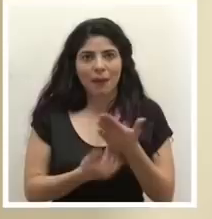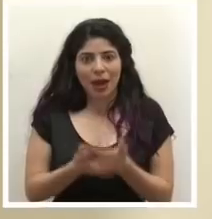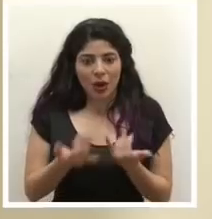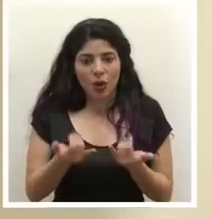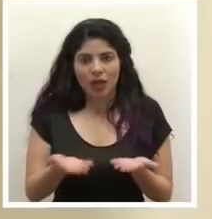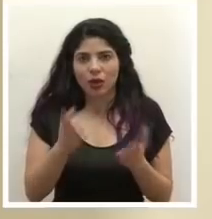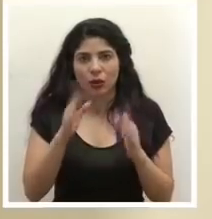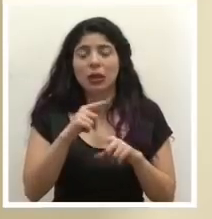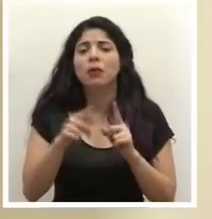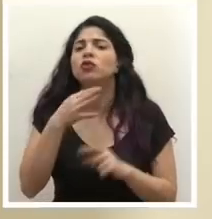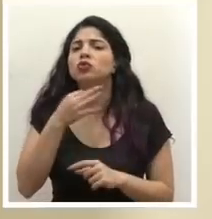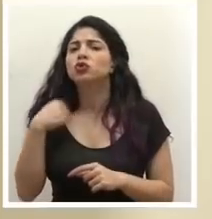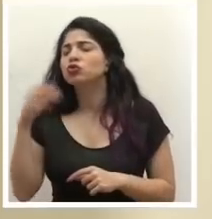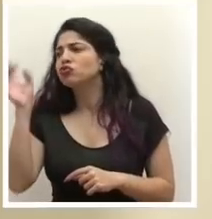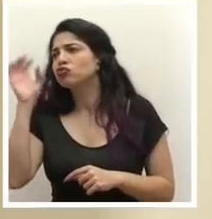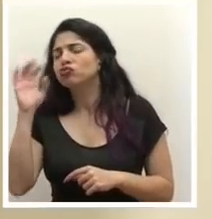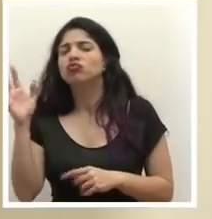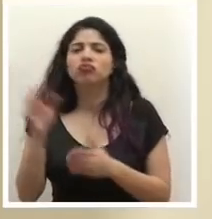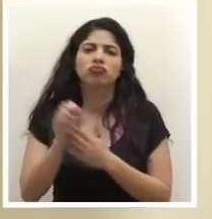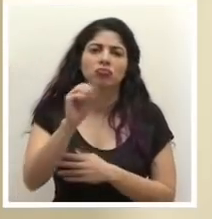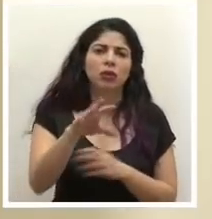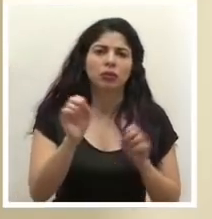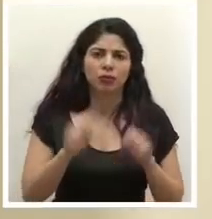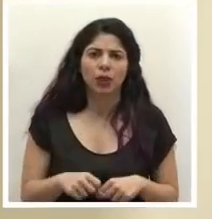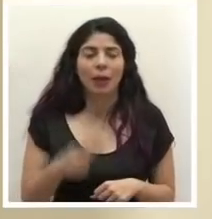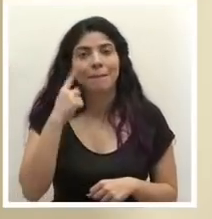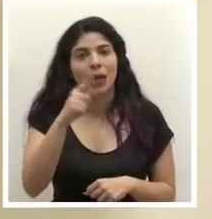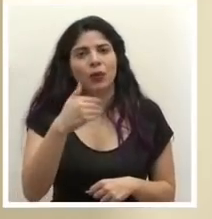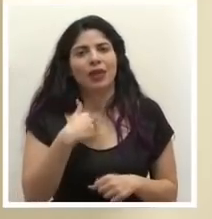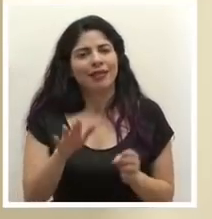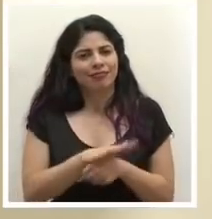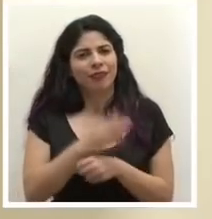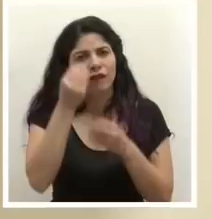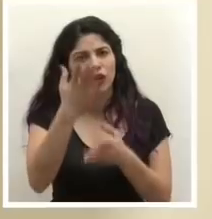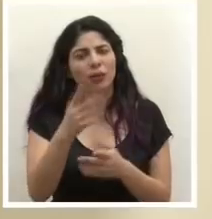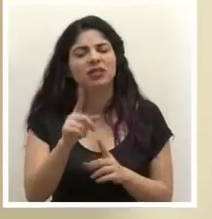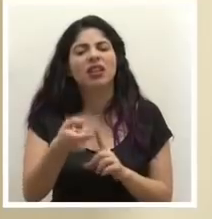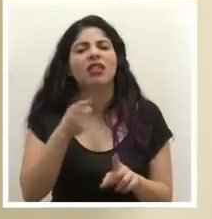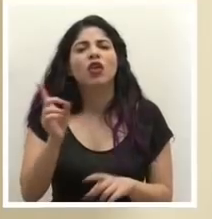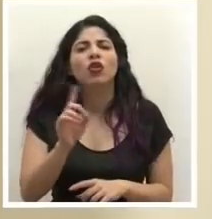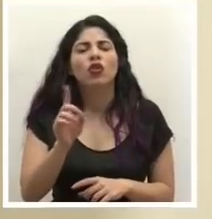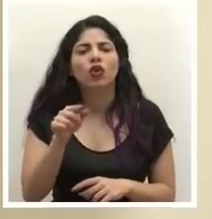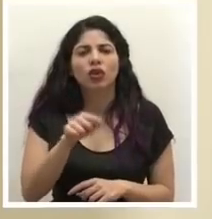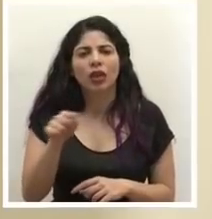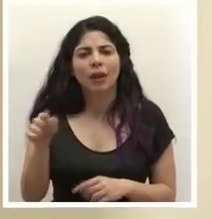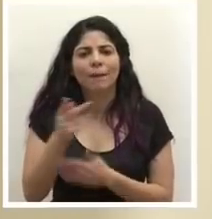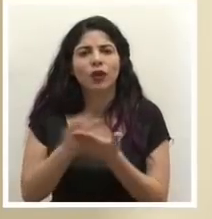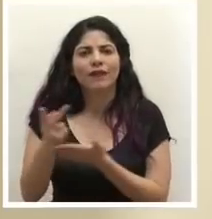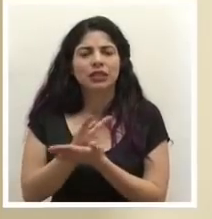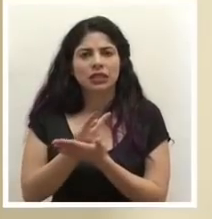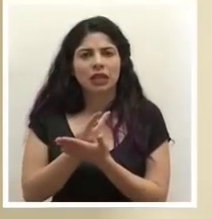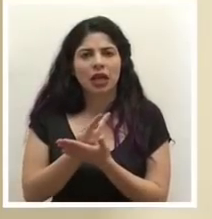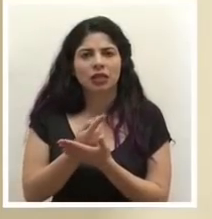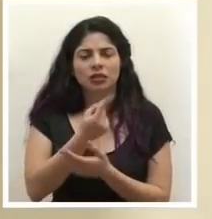con mucho gusto se lo vamos a hacer llegar para que tengan todos los datos de el origen de las provincias de